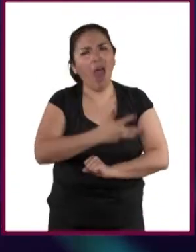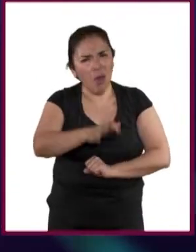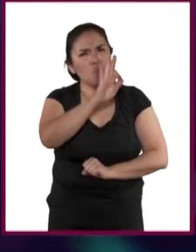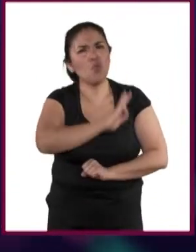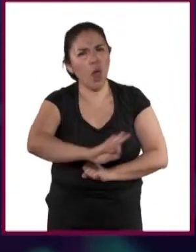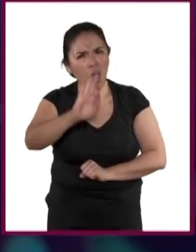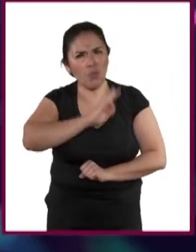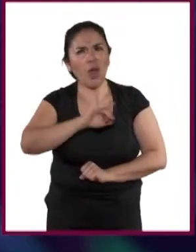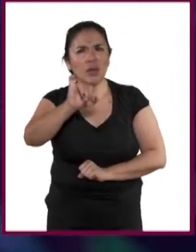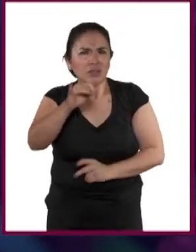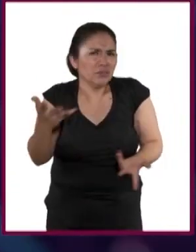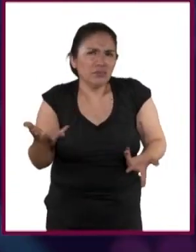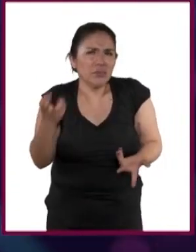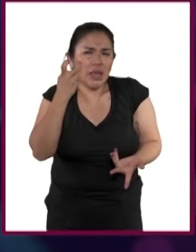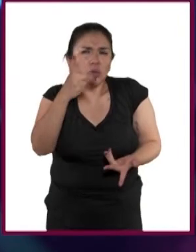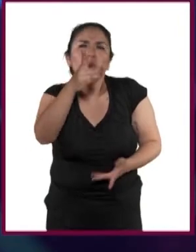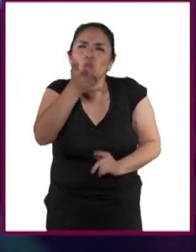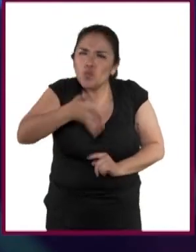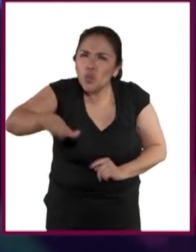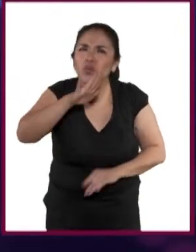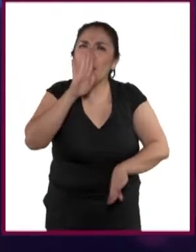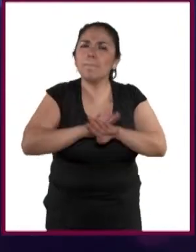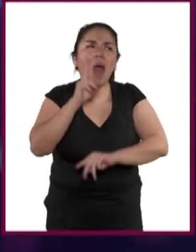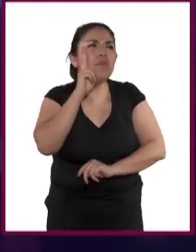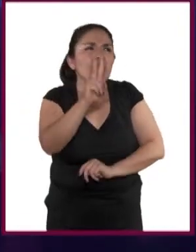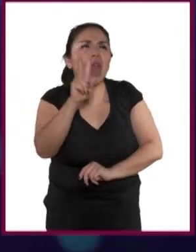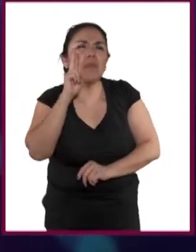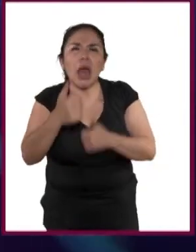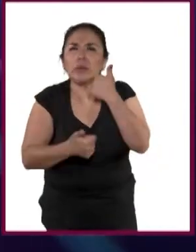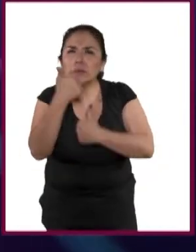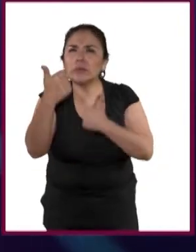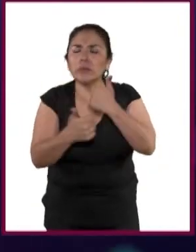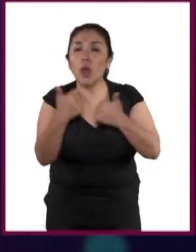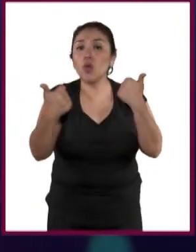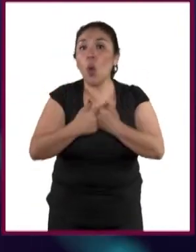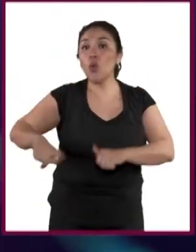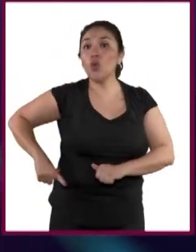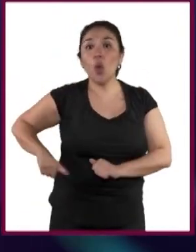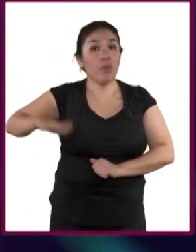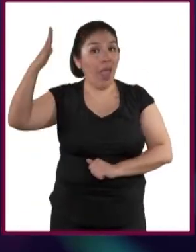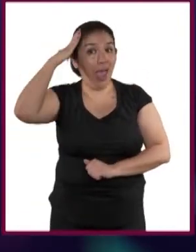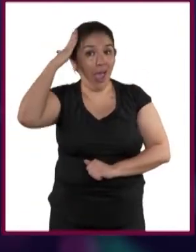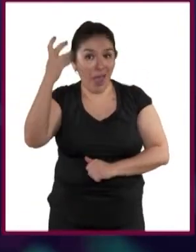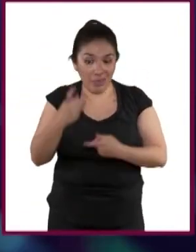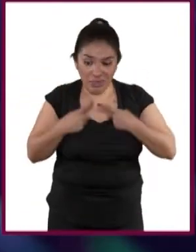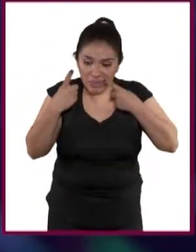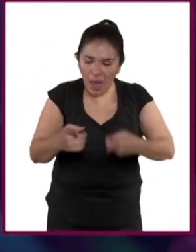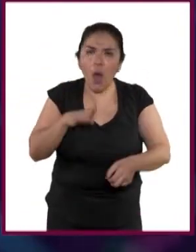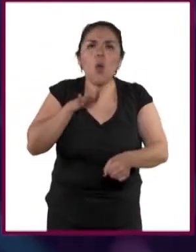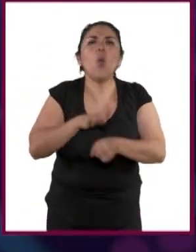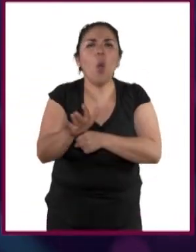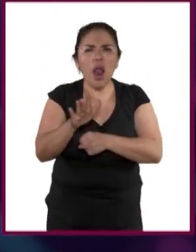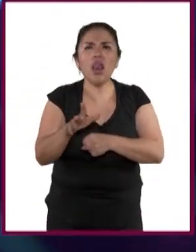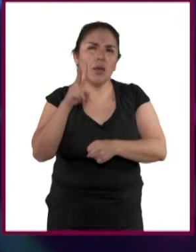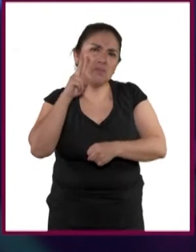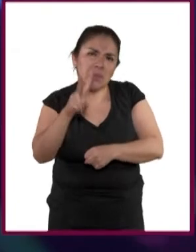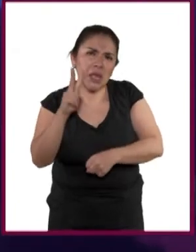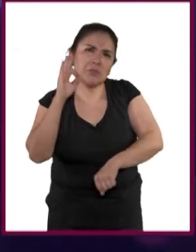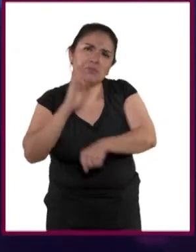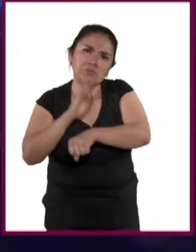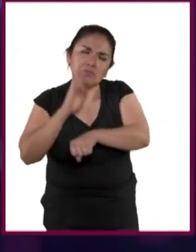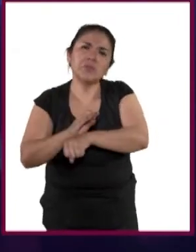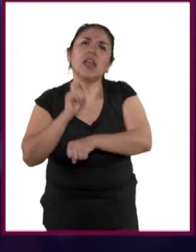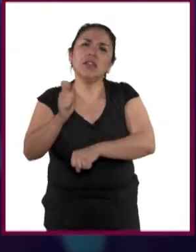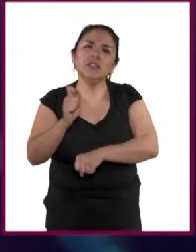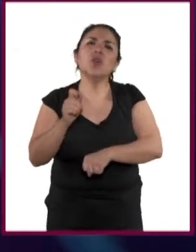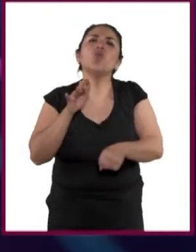Yo lo que le diría es, busquen las ofertas que los gobiernos, el gobierno federal, los gobiernos de